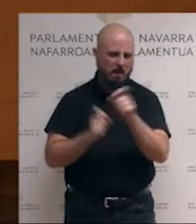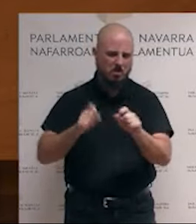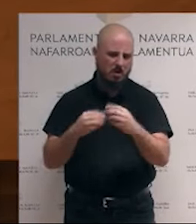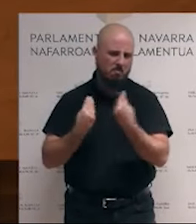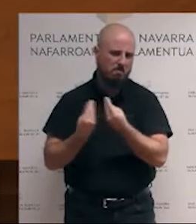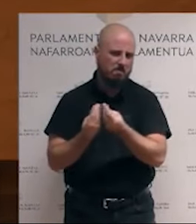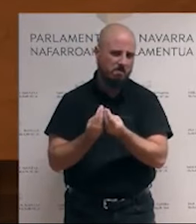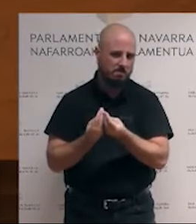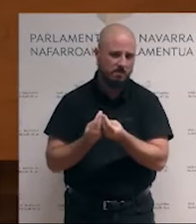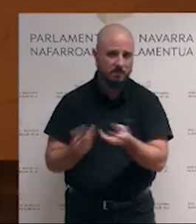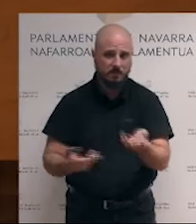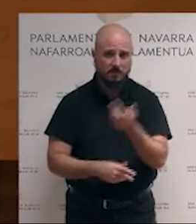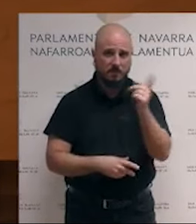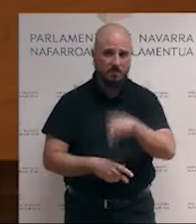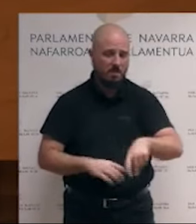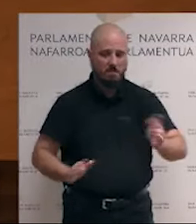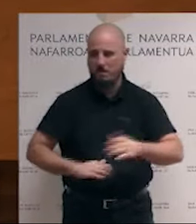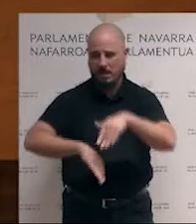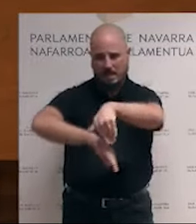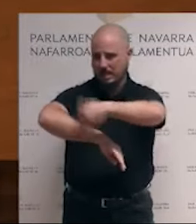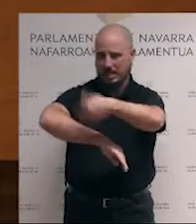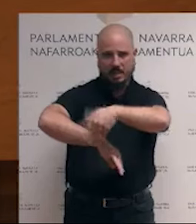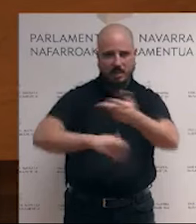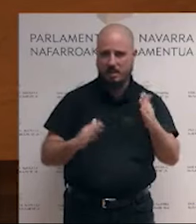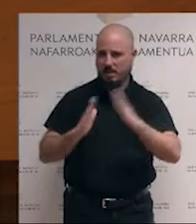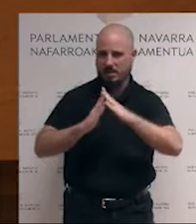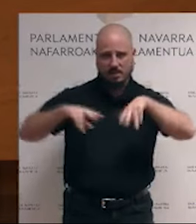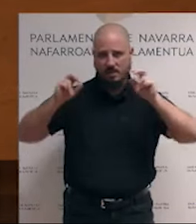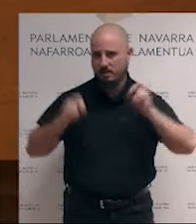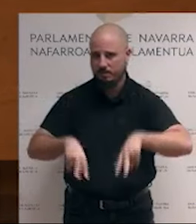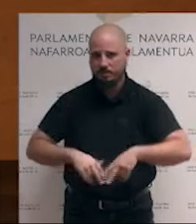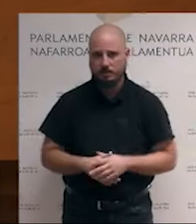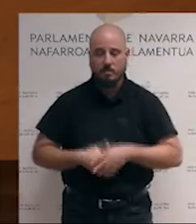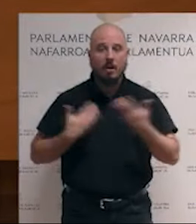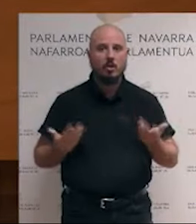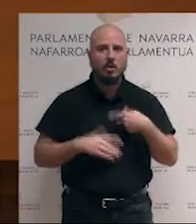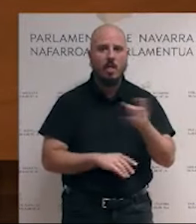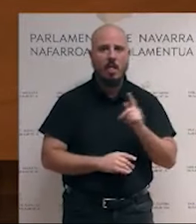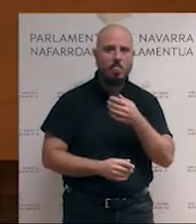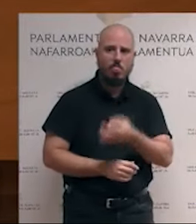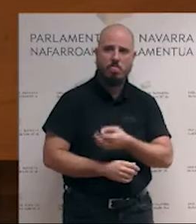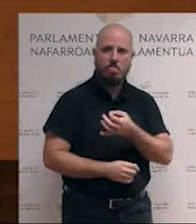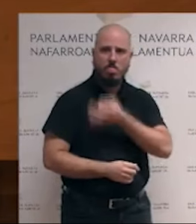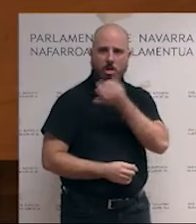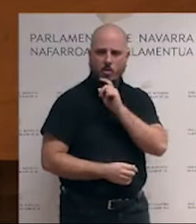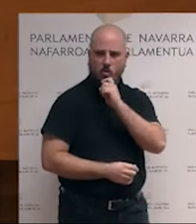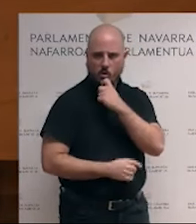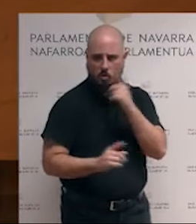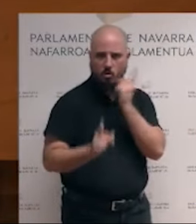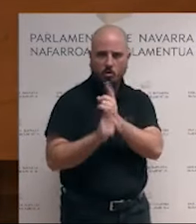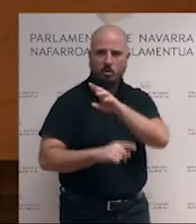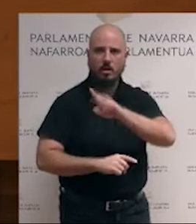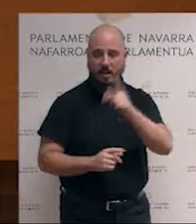llegar al sinogarismo. Por ello, combatir los discursos del odio, sí, es necesario, pero no es